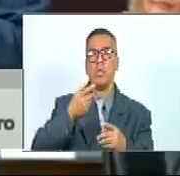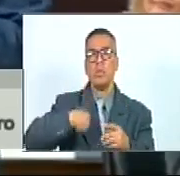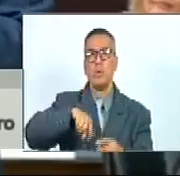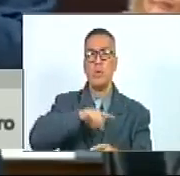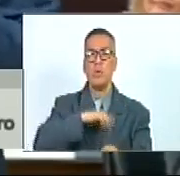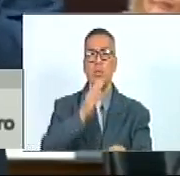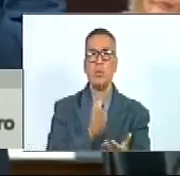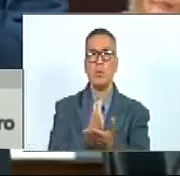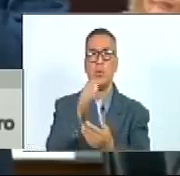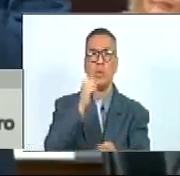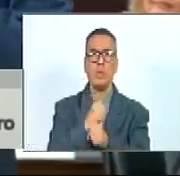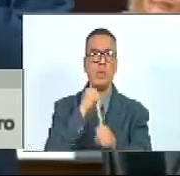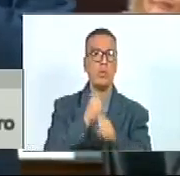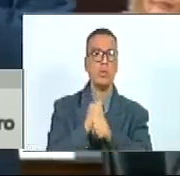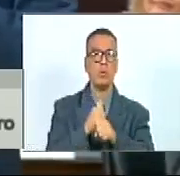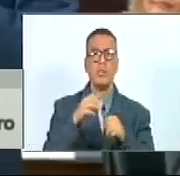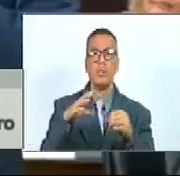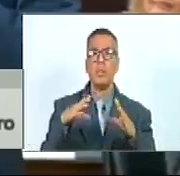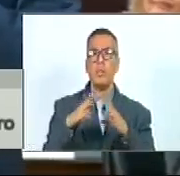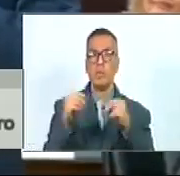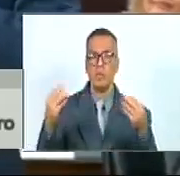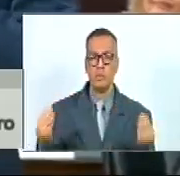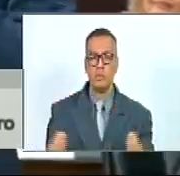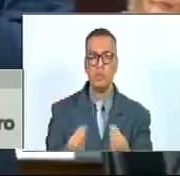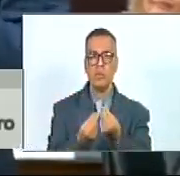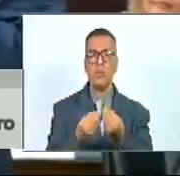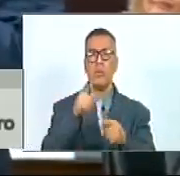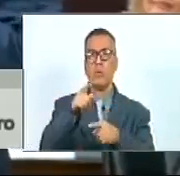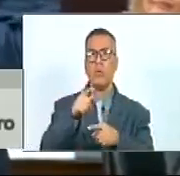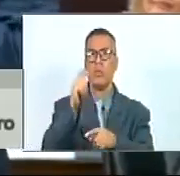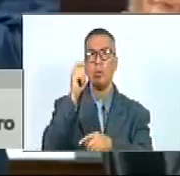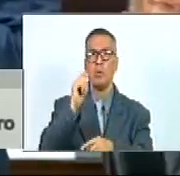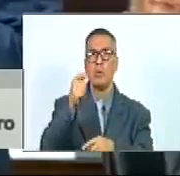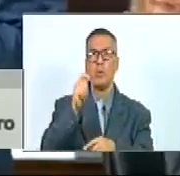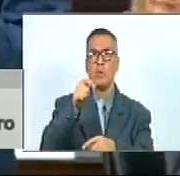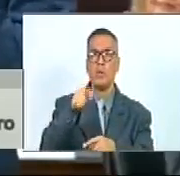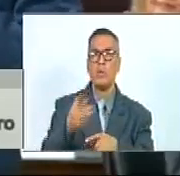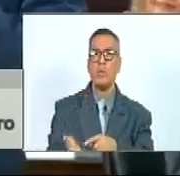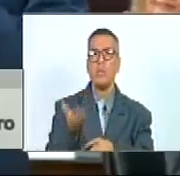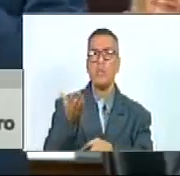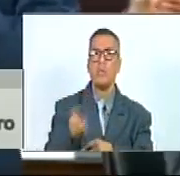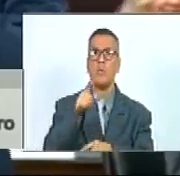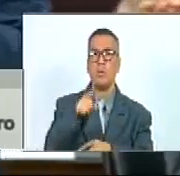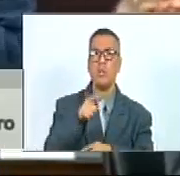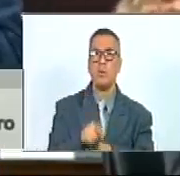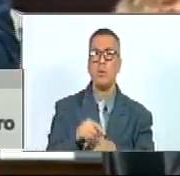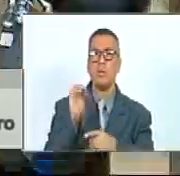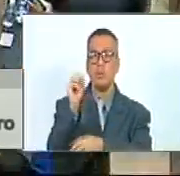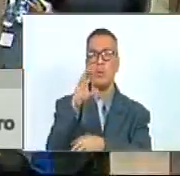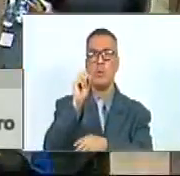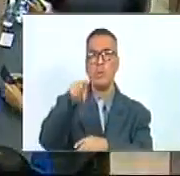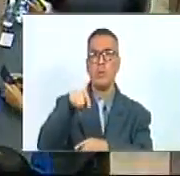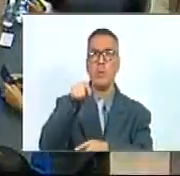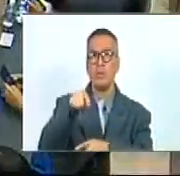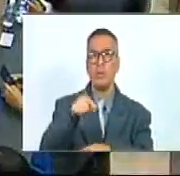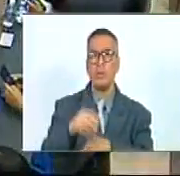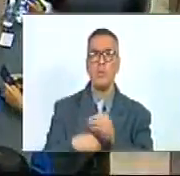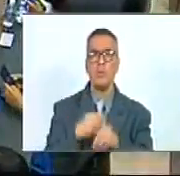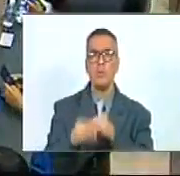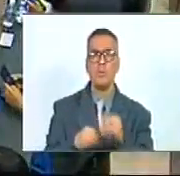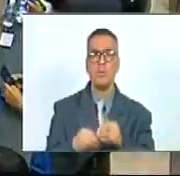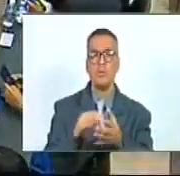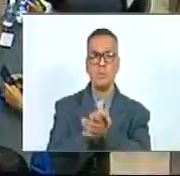trabajen esta materia conjunta y sería una tarea fundamental de este parlamento en función de ello